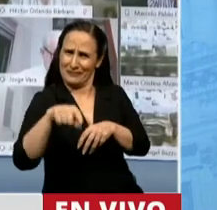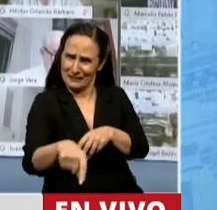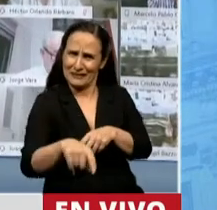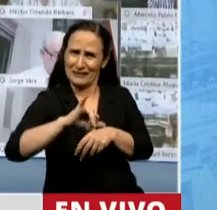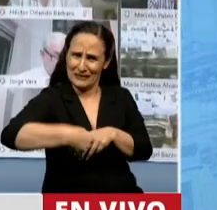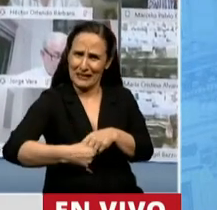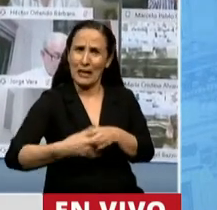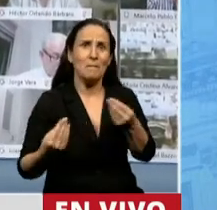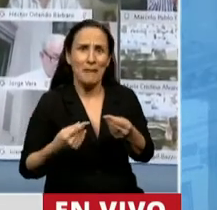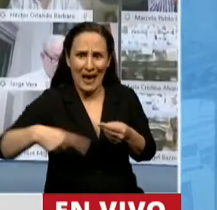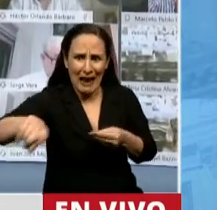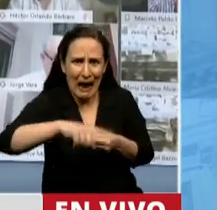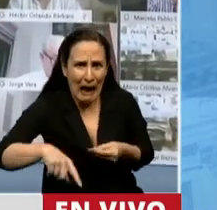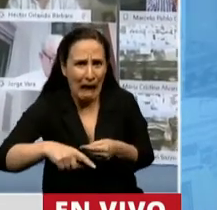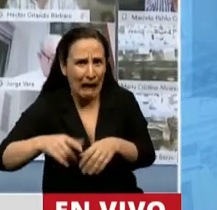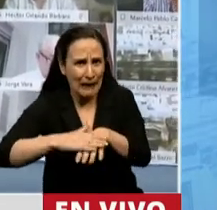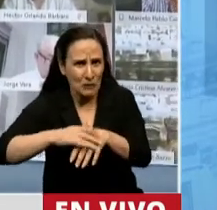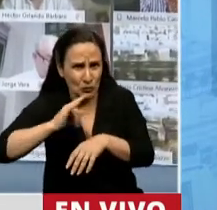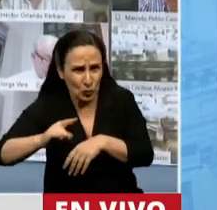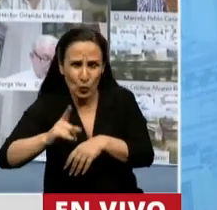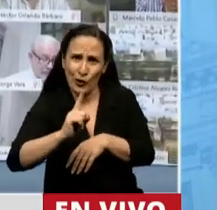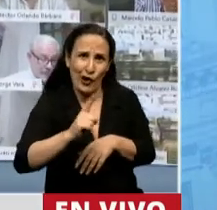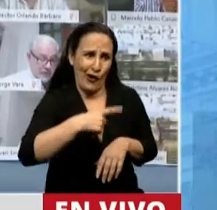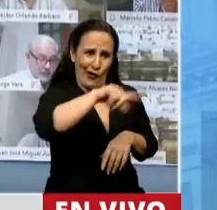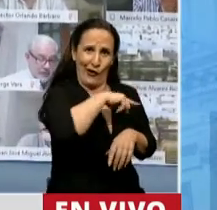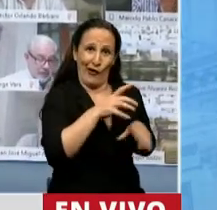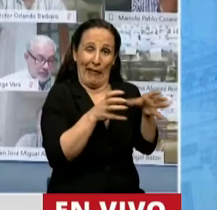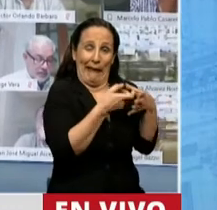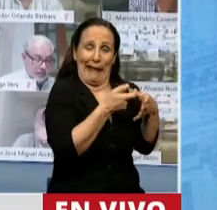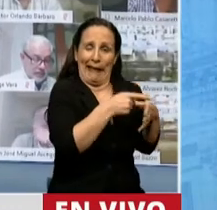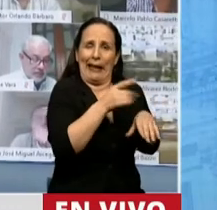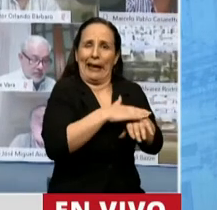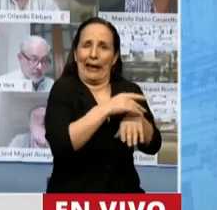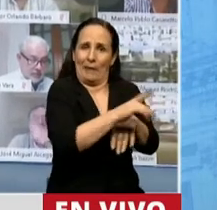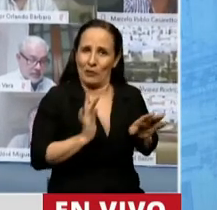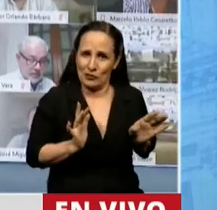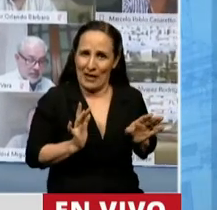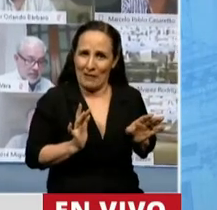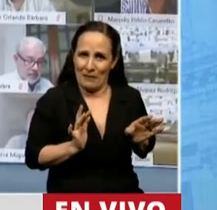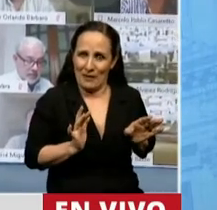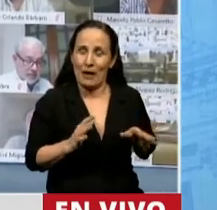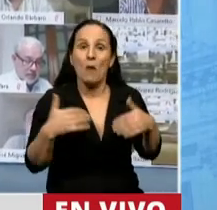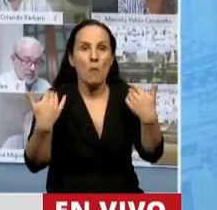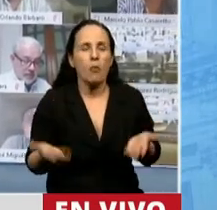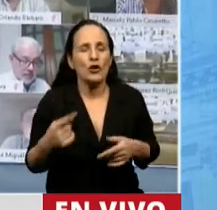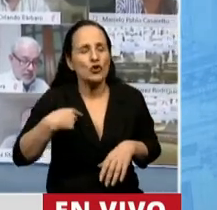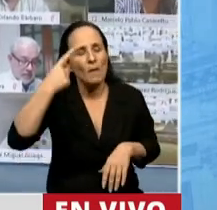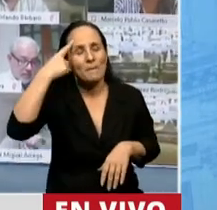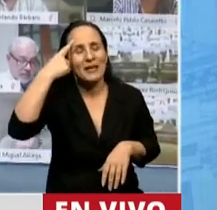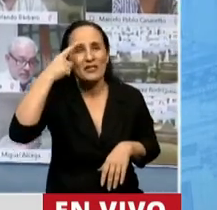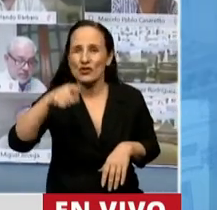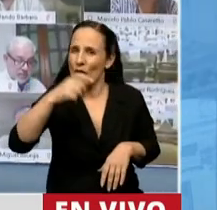responsables las víctimas que los victimarios, vamos a seguir teniendo un sistema que no es completo. Y por eso es que creo que